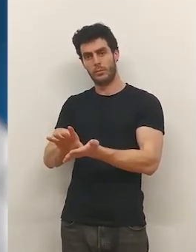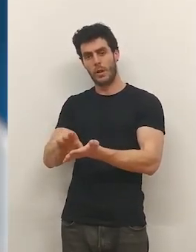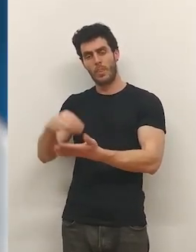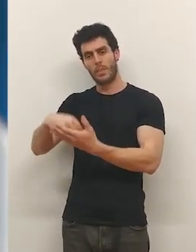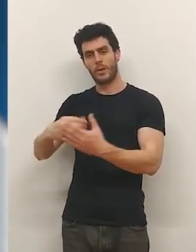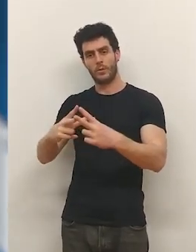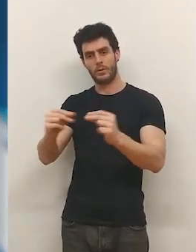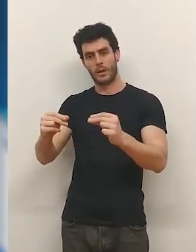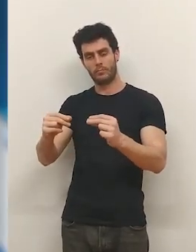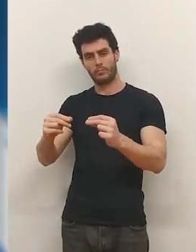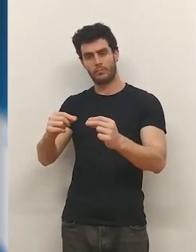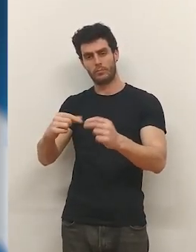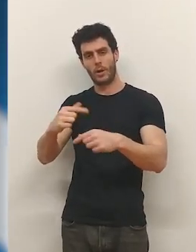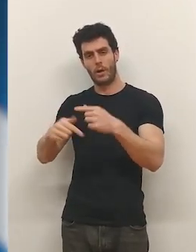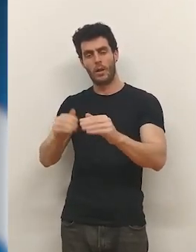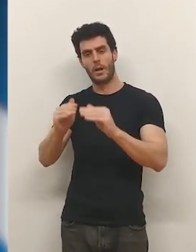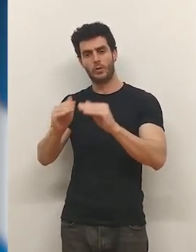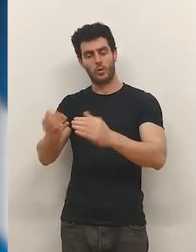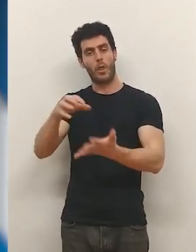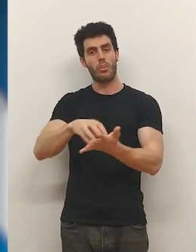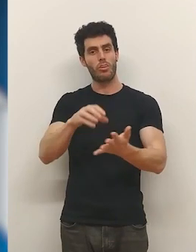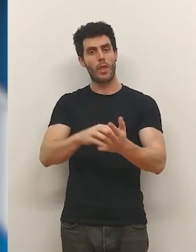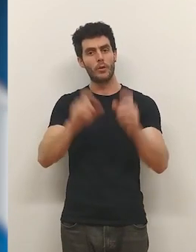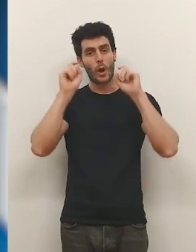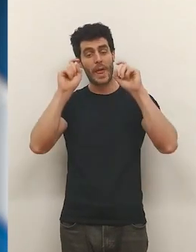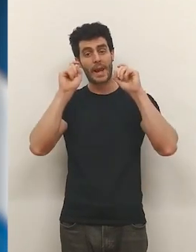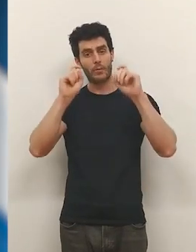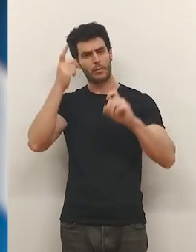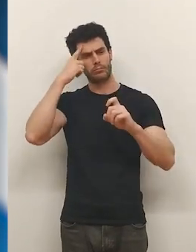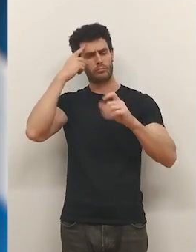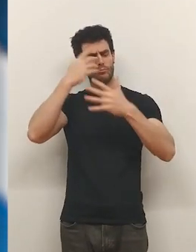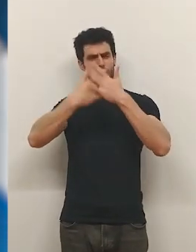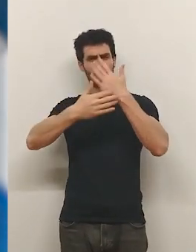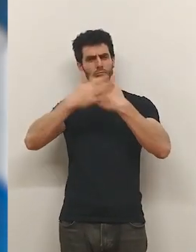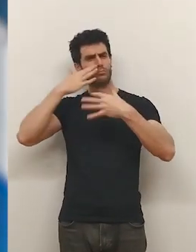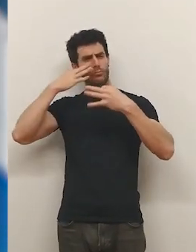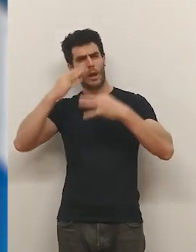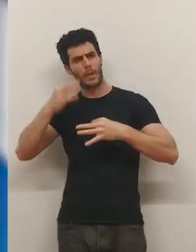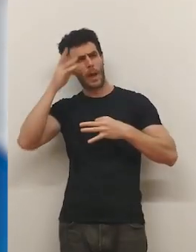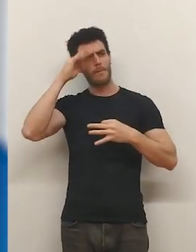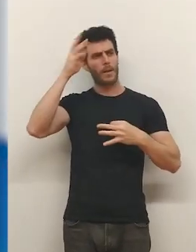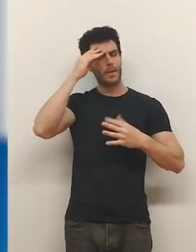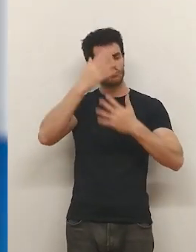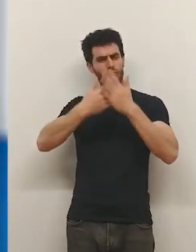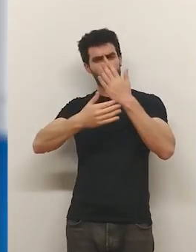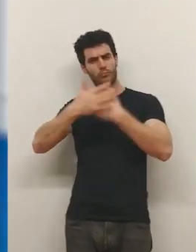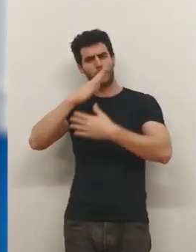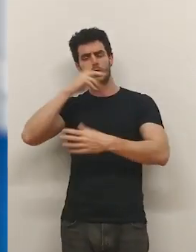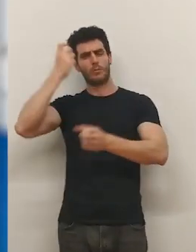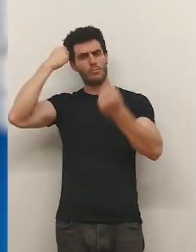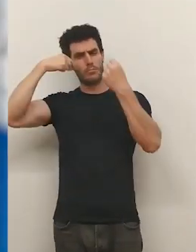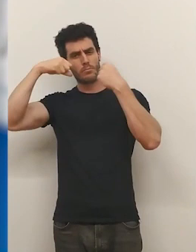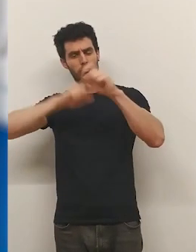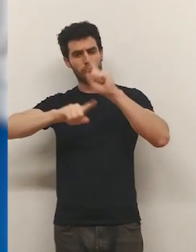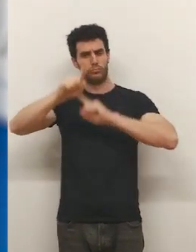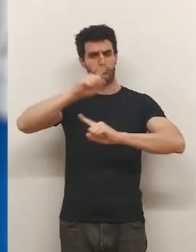universidad... ...y pasa sus días en un centro de reeducación. En su cabeza se mezcla la realidad y la ficción... ...lo cual le comporta